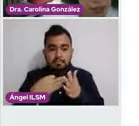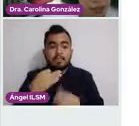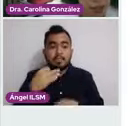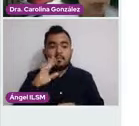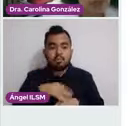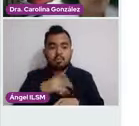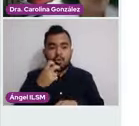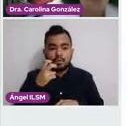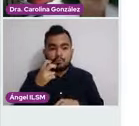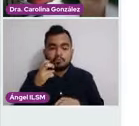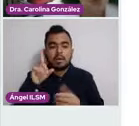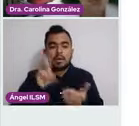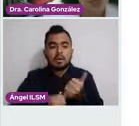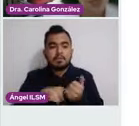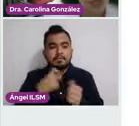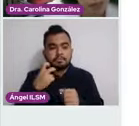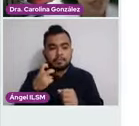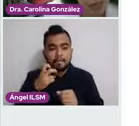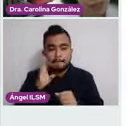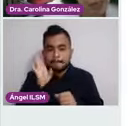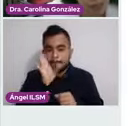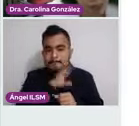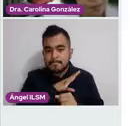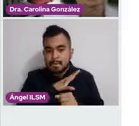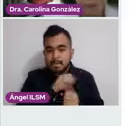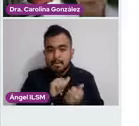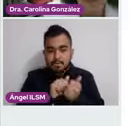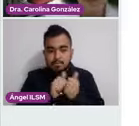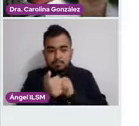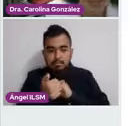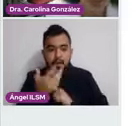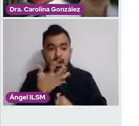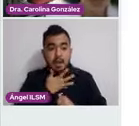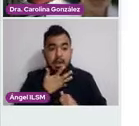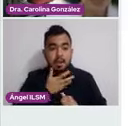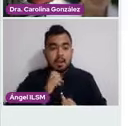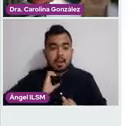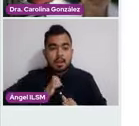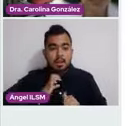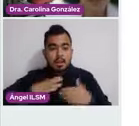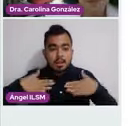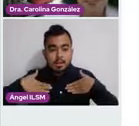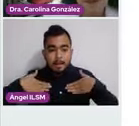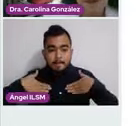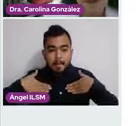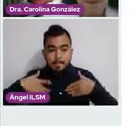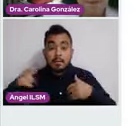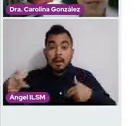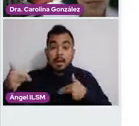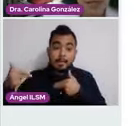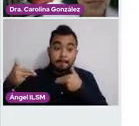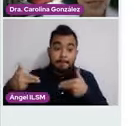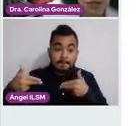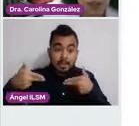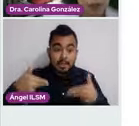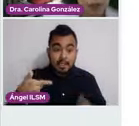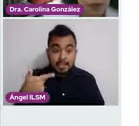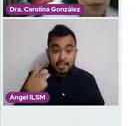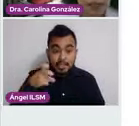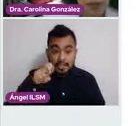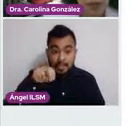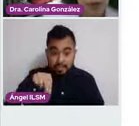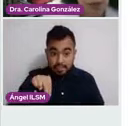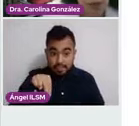desordenado que se va a provocar en una típica y cáncer de mama. Estos genes, siguiente, van a ser los